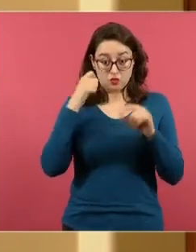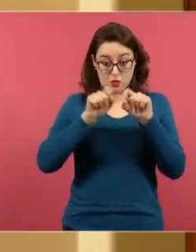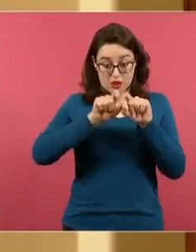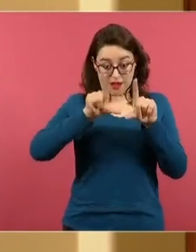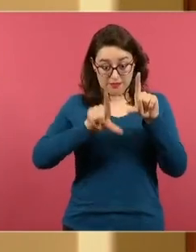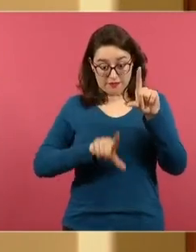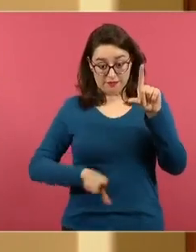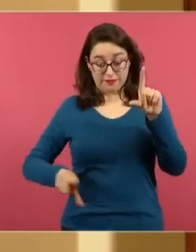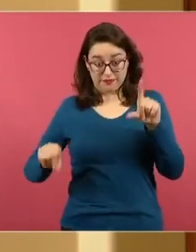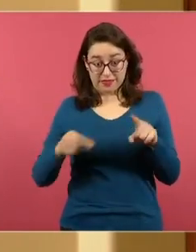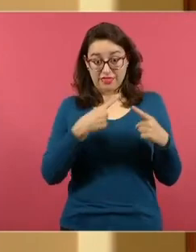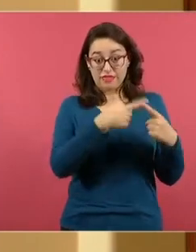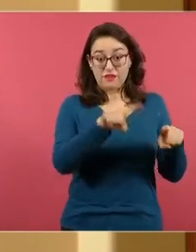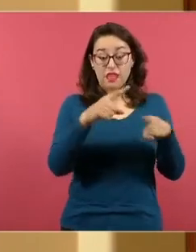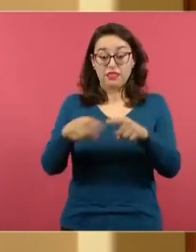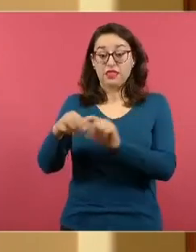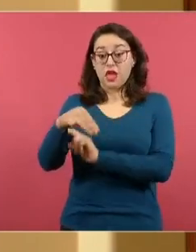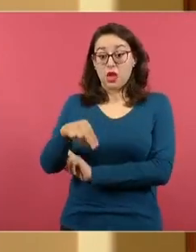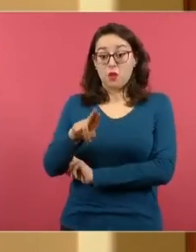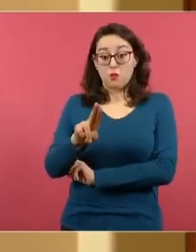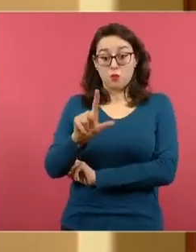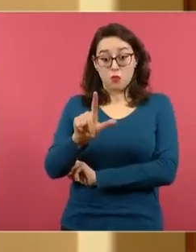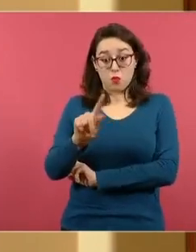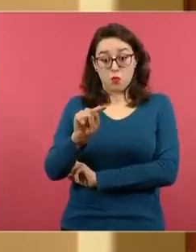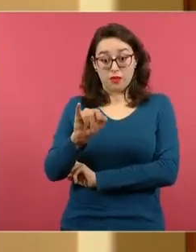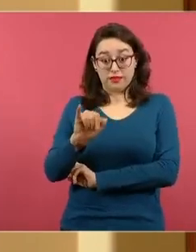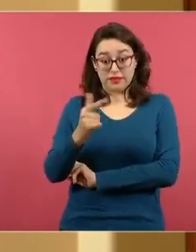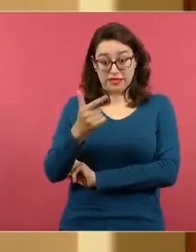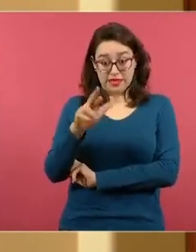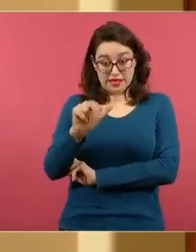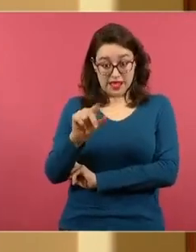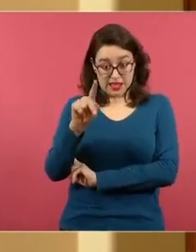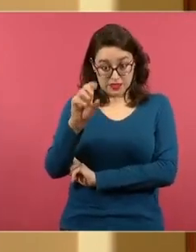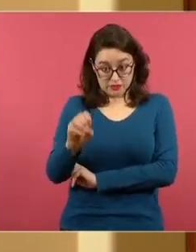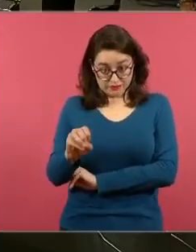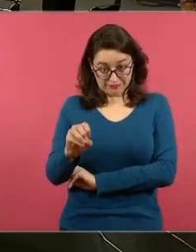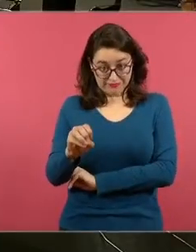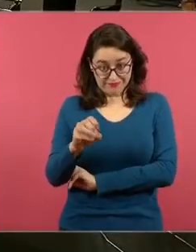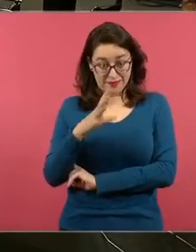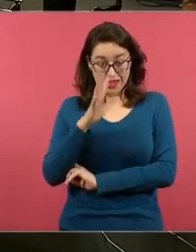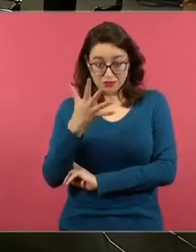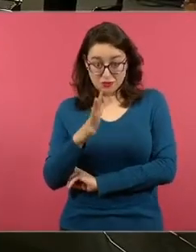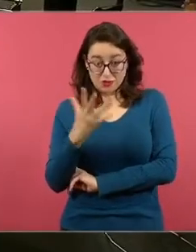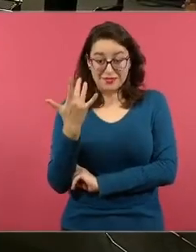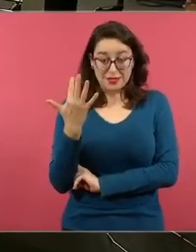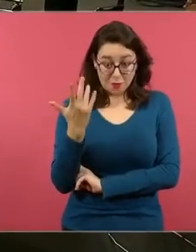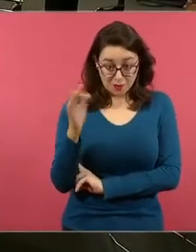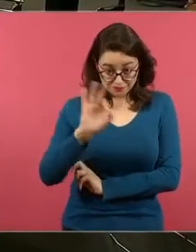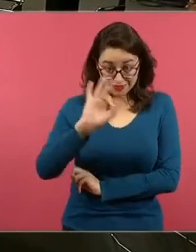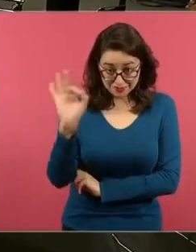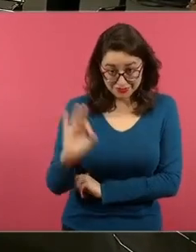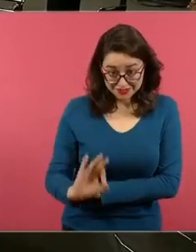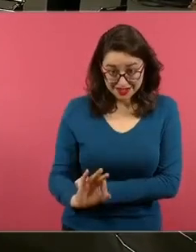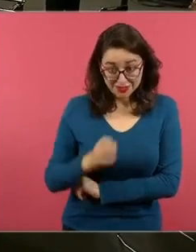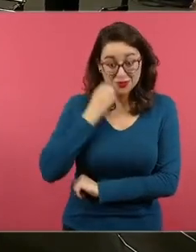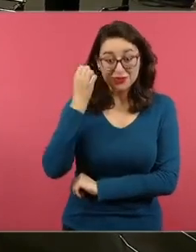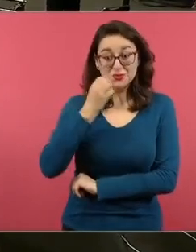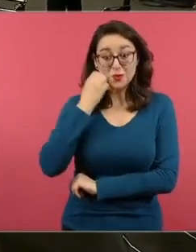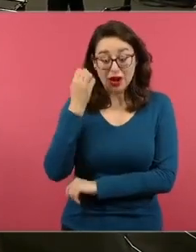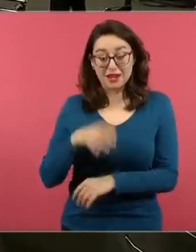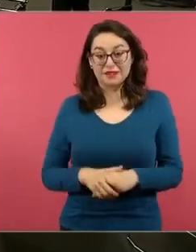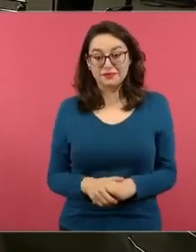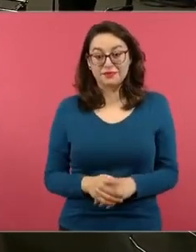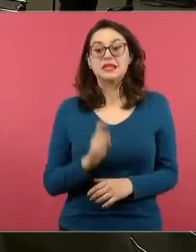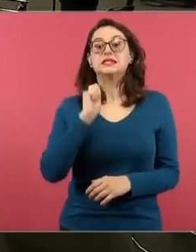hay tres maestros que atienden a toda la población, es decir, atienden dos grados cada docente. Escuelas bidocentes que un